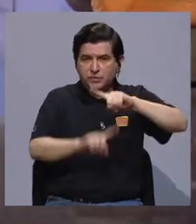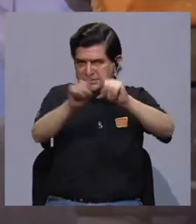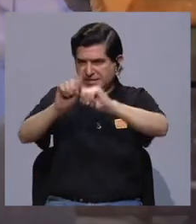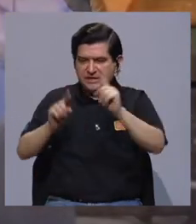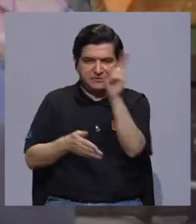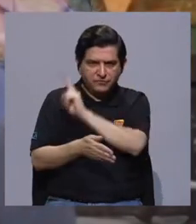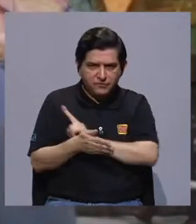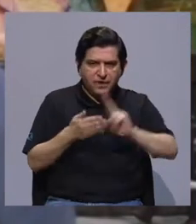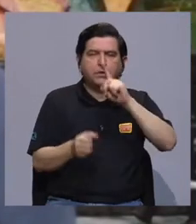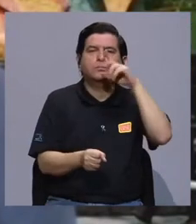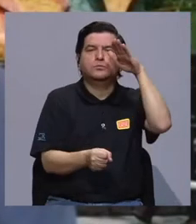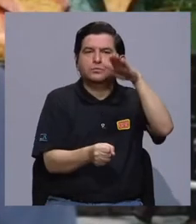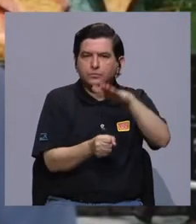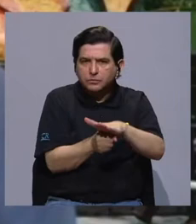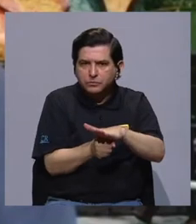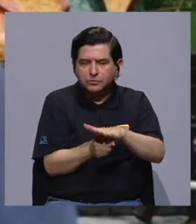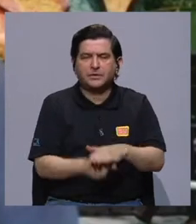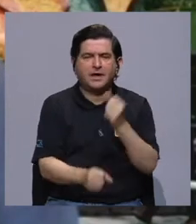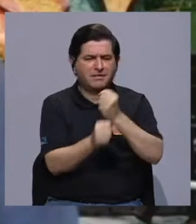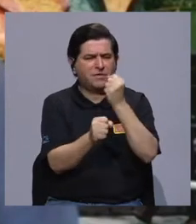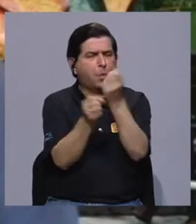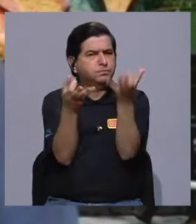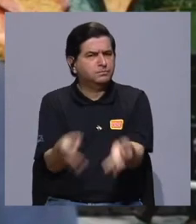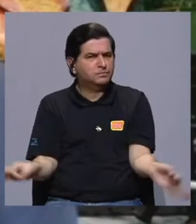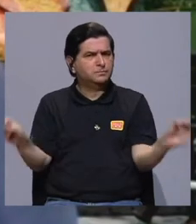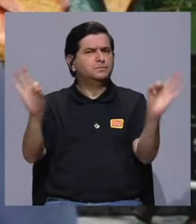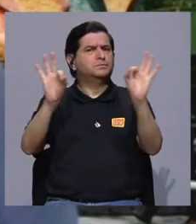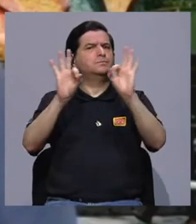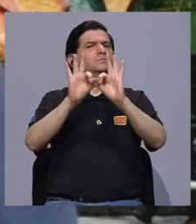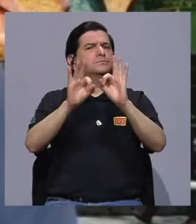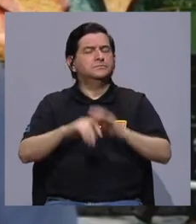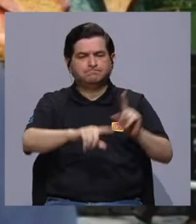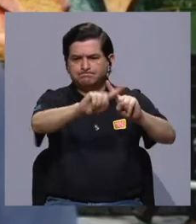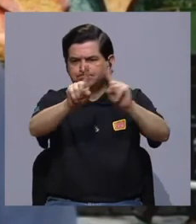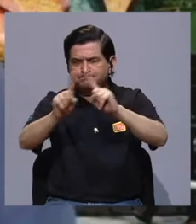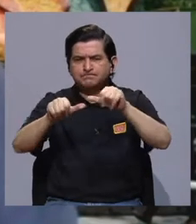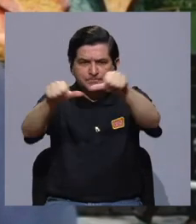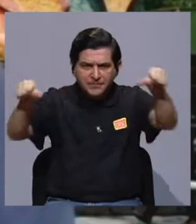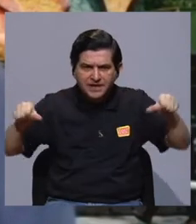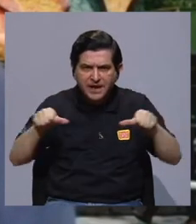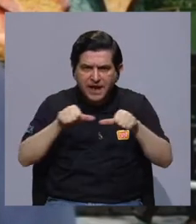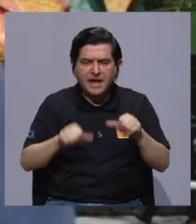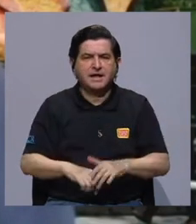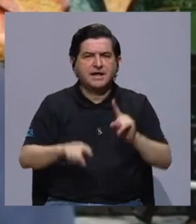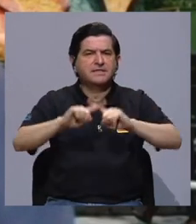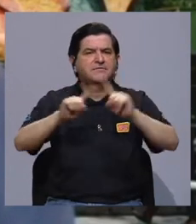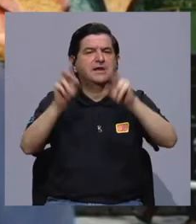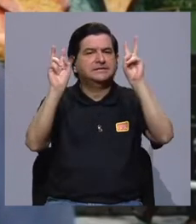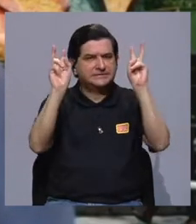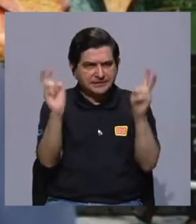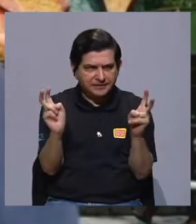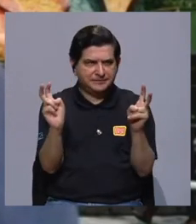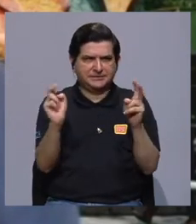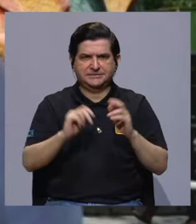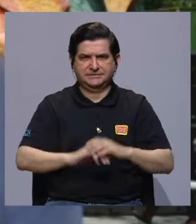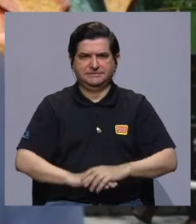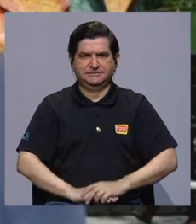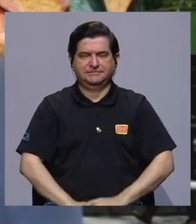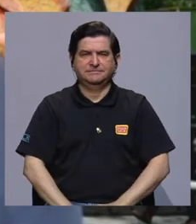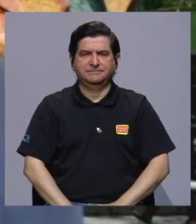universidades que cumplen labores importantes en diferentes ámbitos y en diferentes temas.